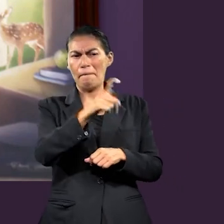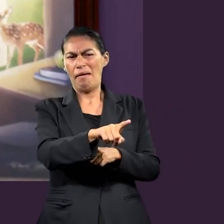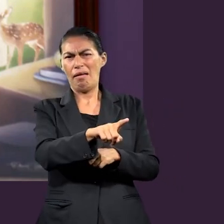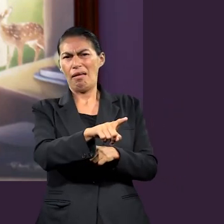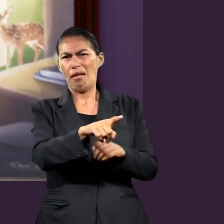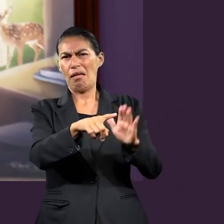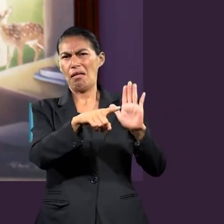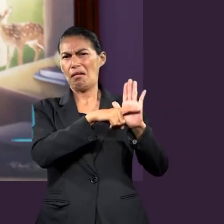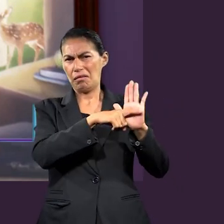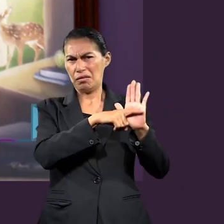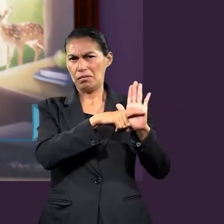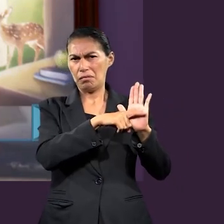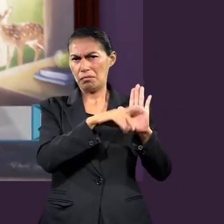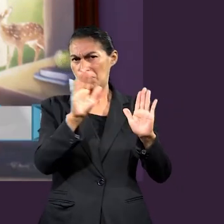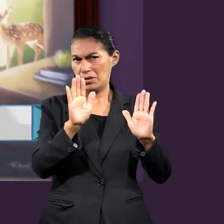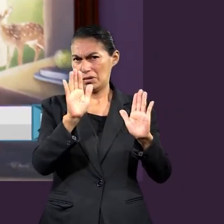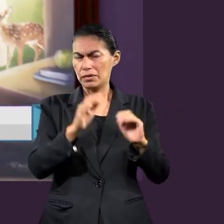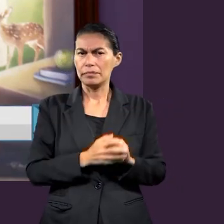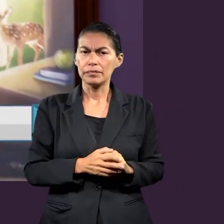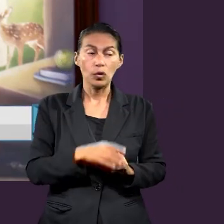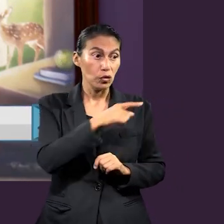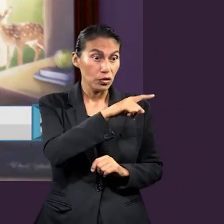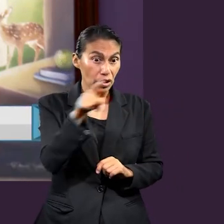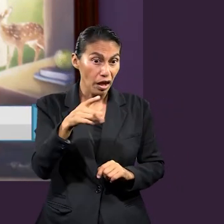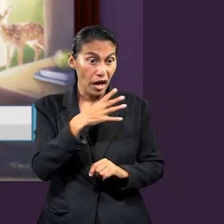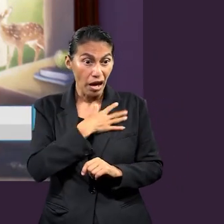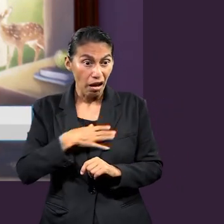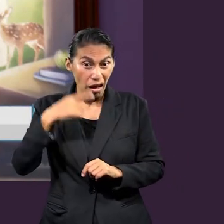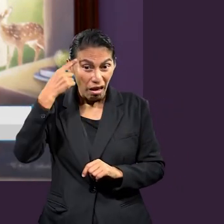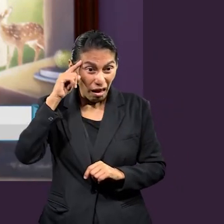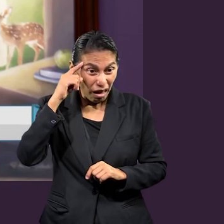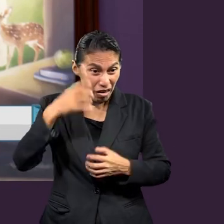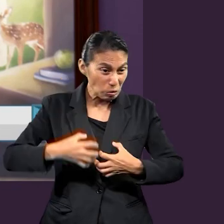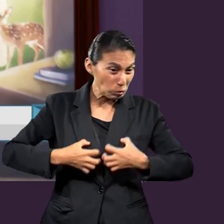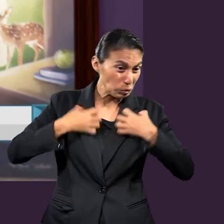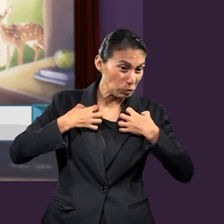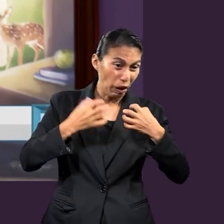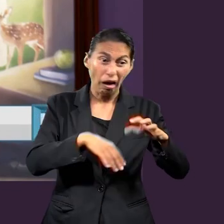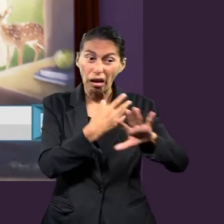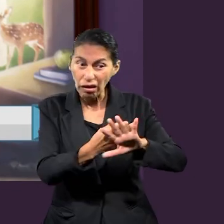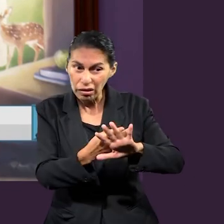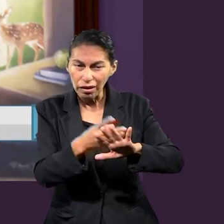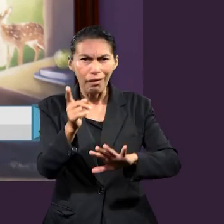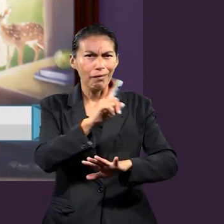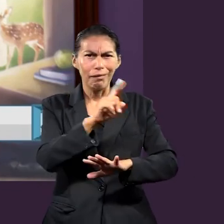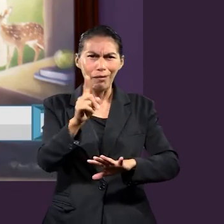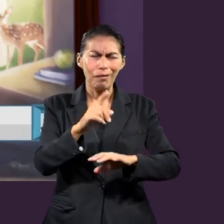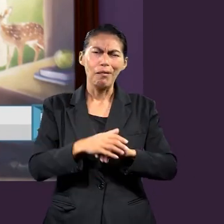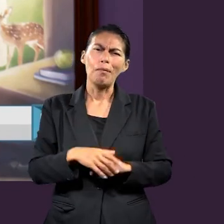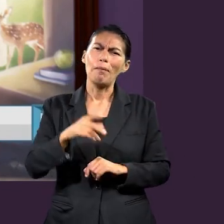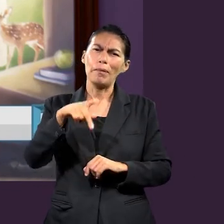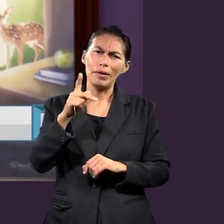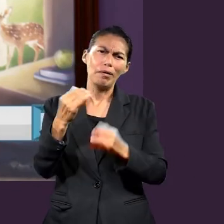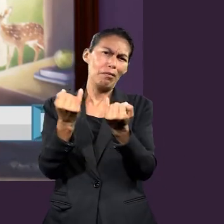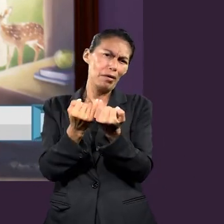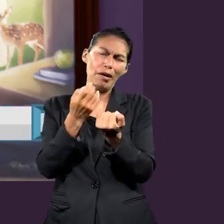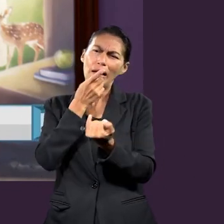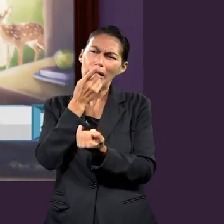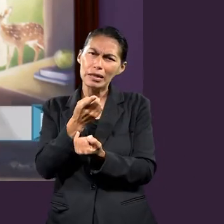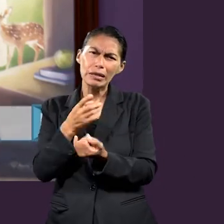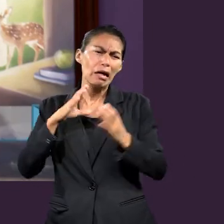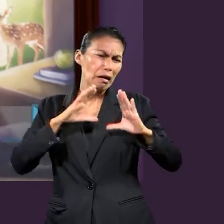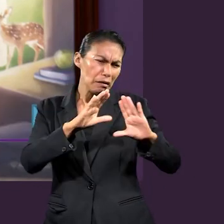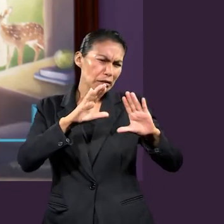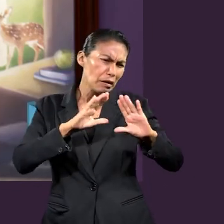negativo, entre comillas, que es no irritéis, no hagas enojar o algo así a sus hijos. Pero también está esa parte